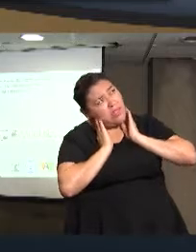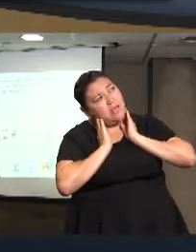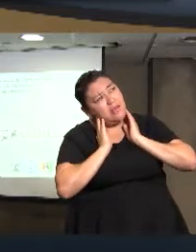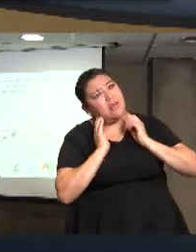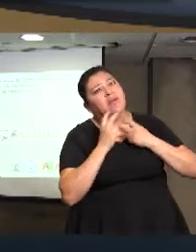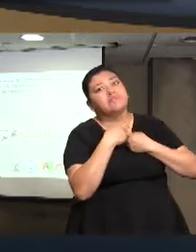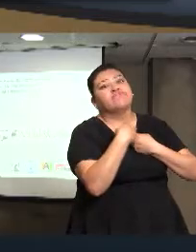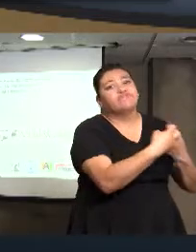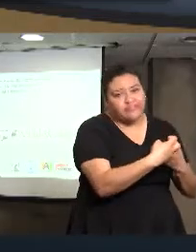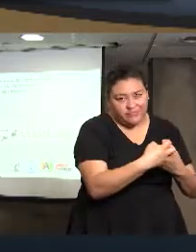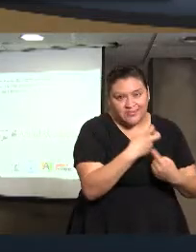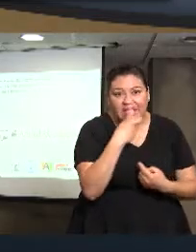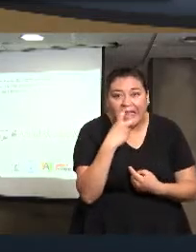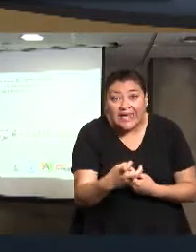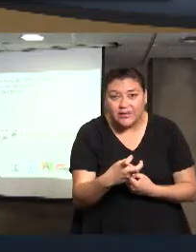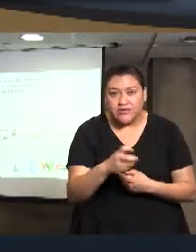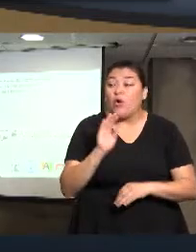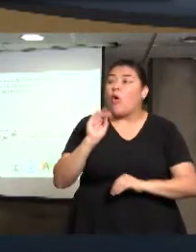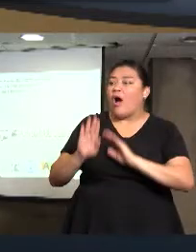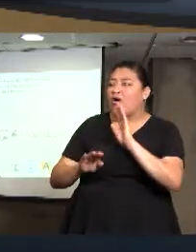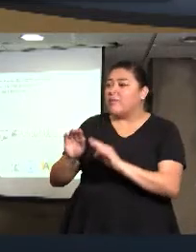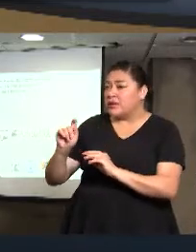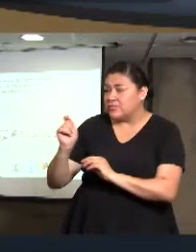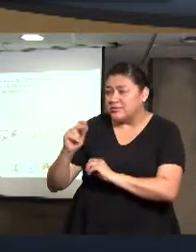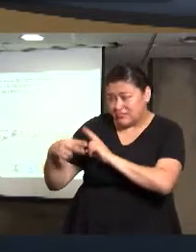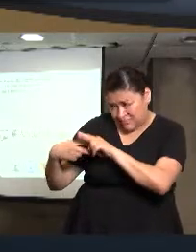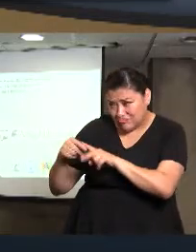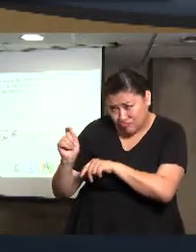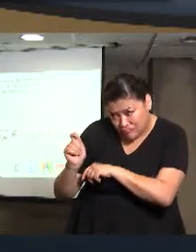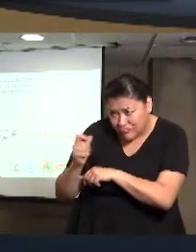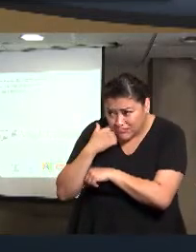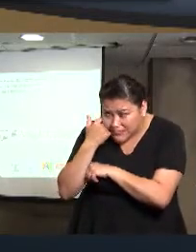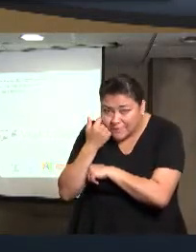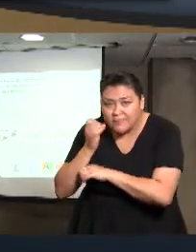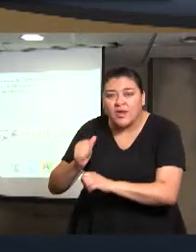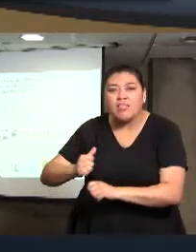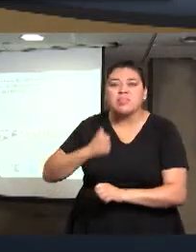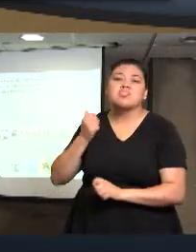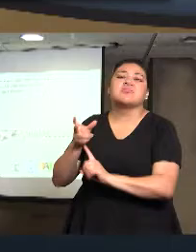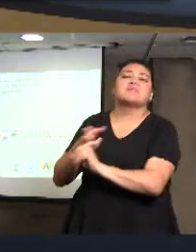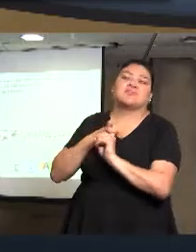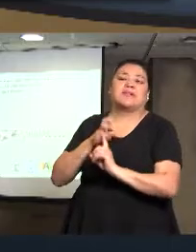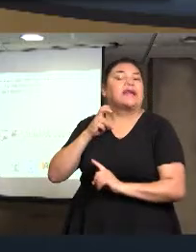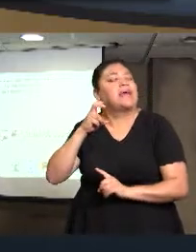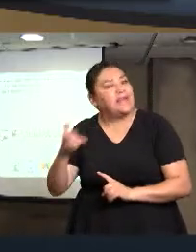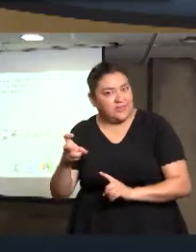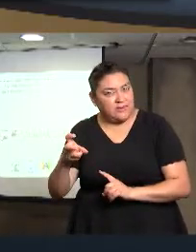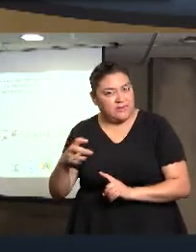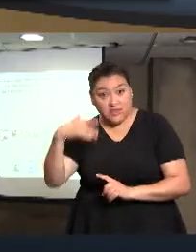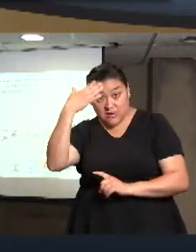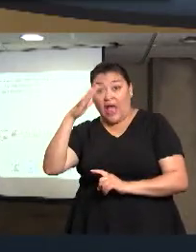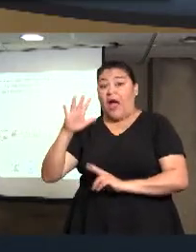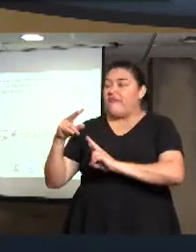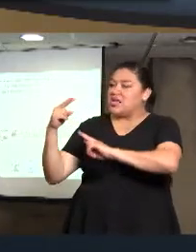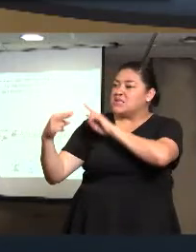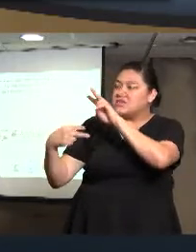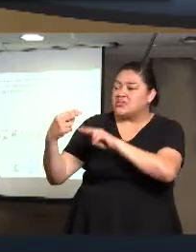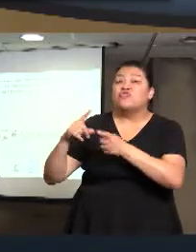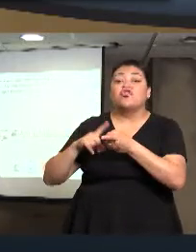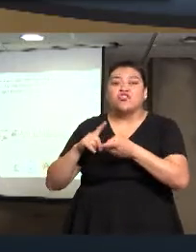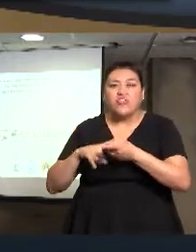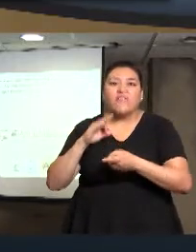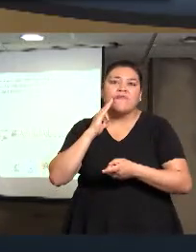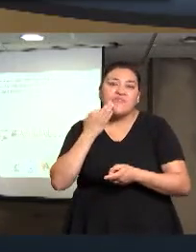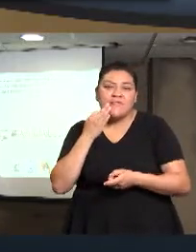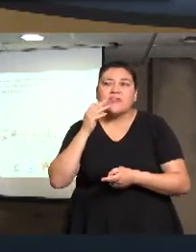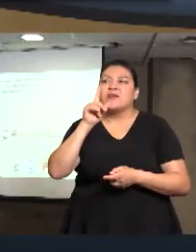amistad, para proponerles una relación de noviazgo. Y esta práctica del enamoramiento se potencia en redes sociales, con